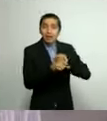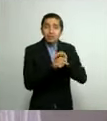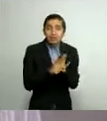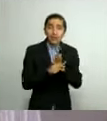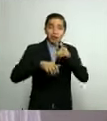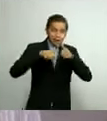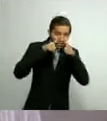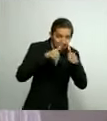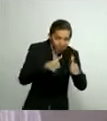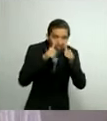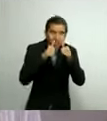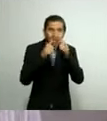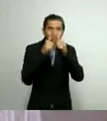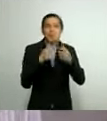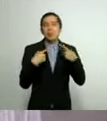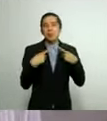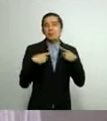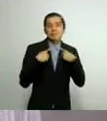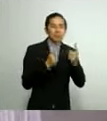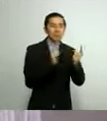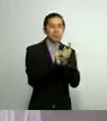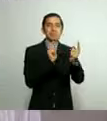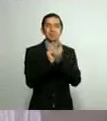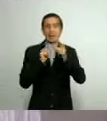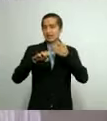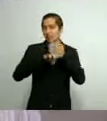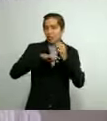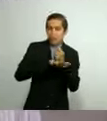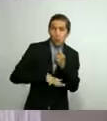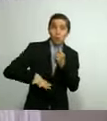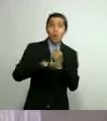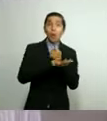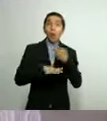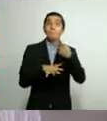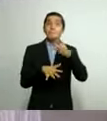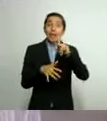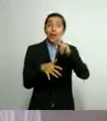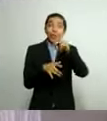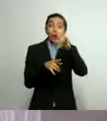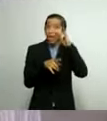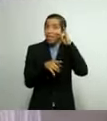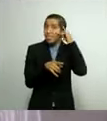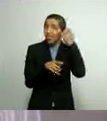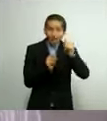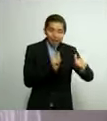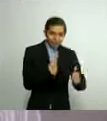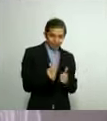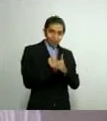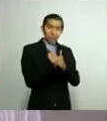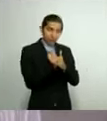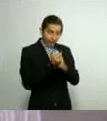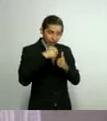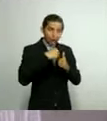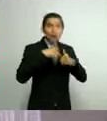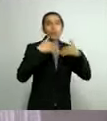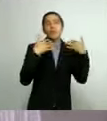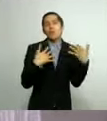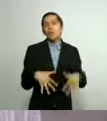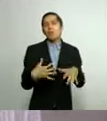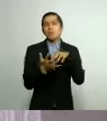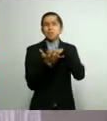adecuada a cada paciente en el Estado. Detrás de este enorme esfuerzo hay un gran ejército